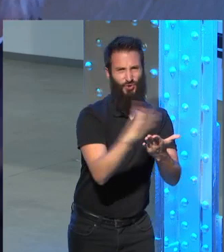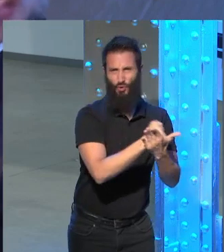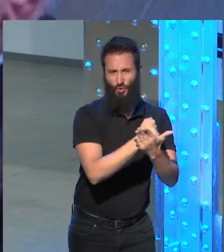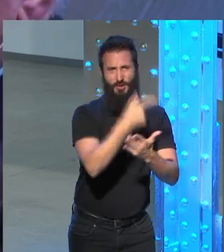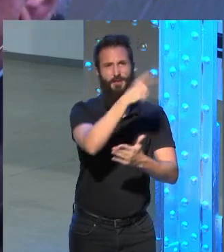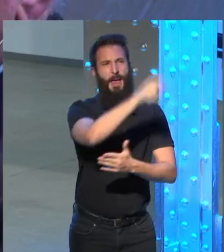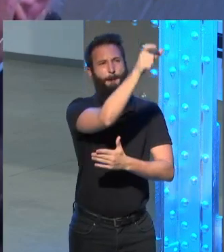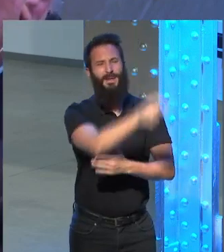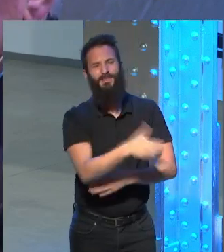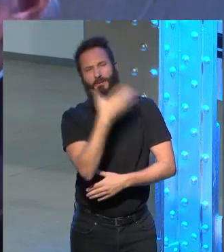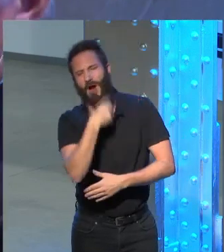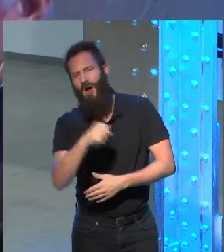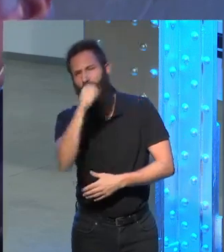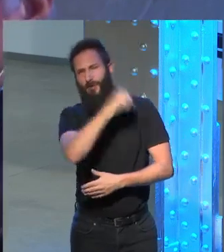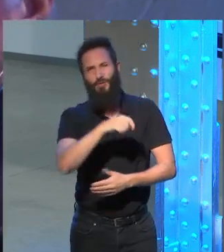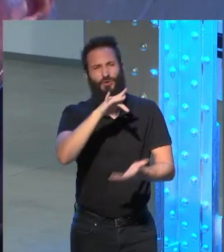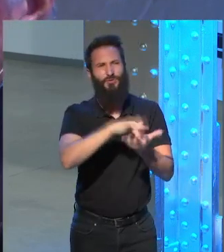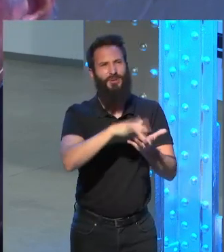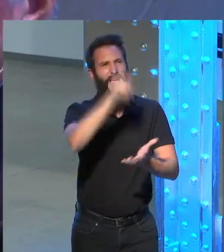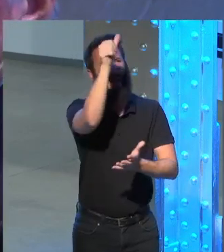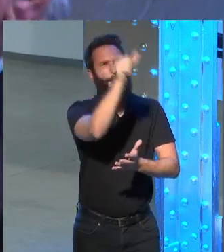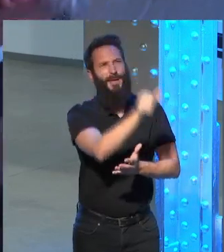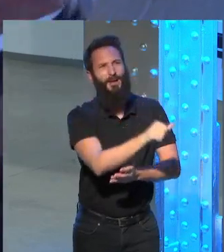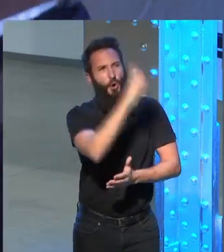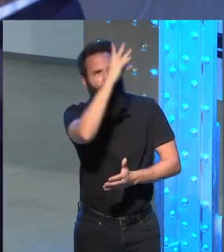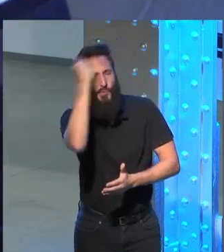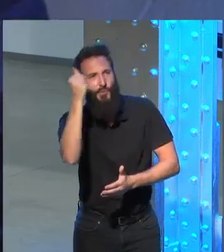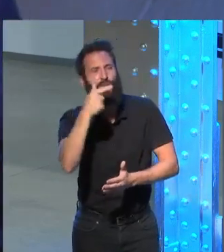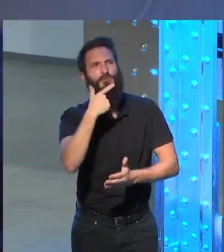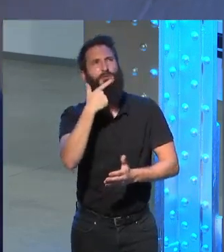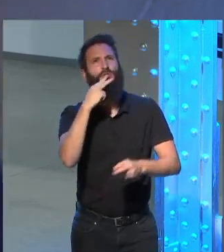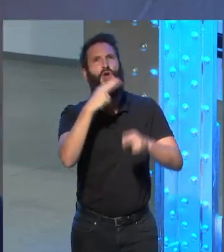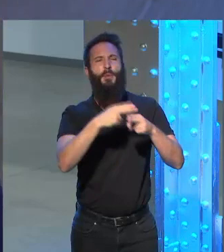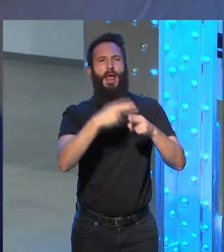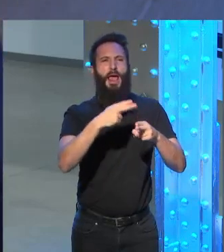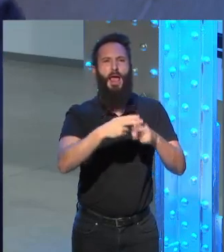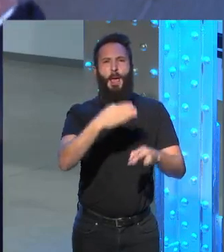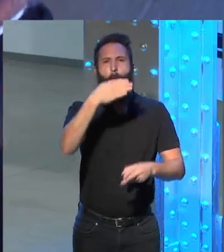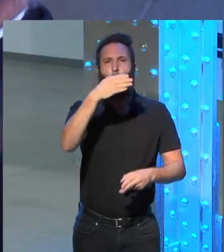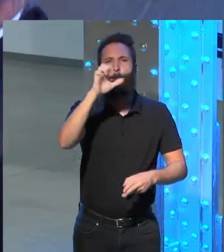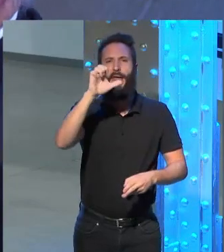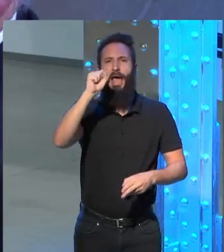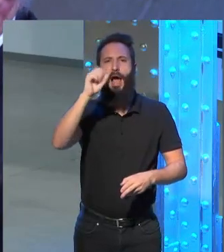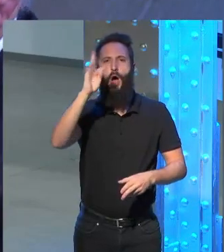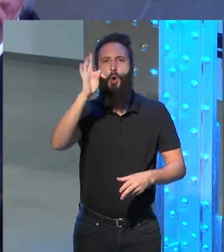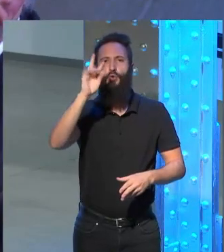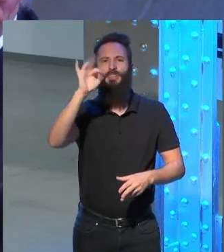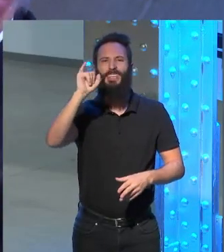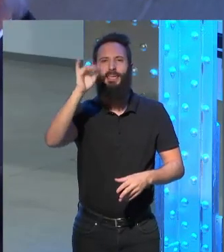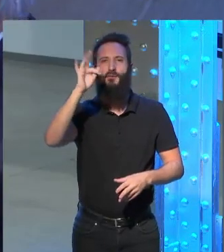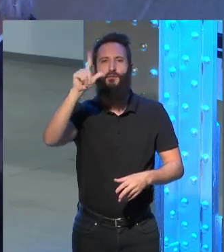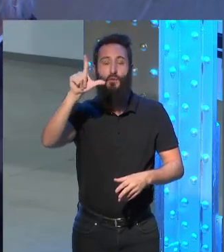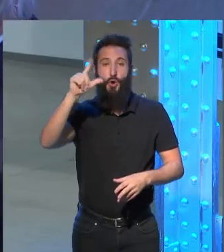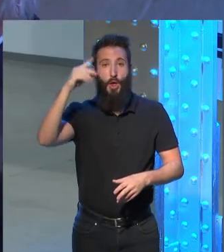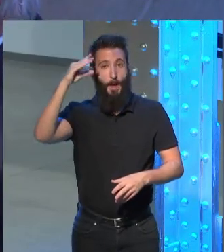bellísima película cuyo nombre olvidado Beautiful Mind Beautiful Mind Beautiful Mind un profesor de física